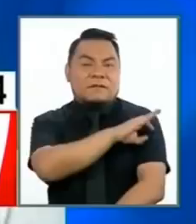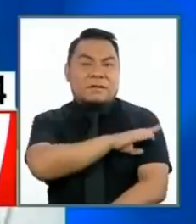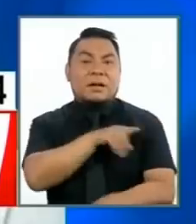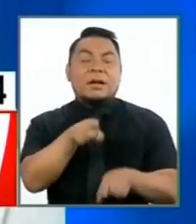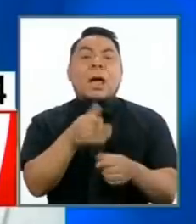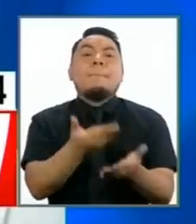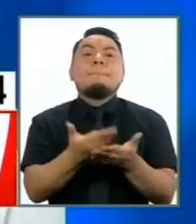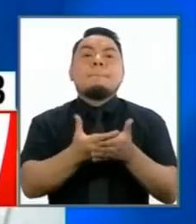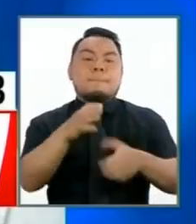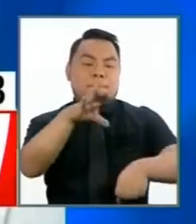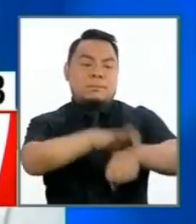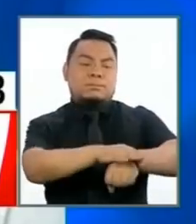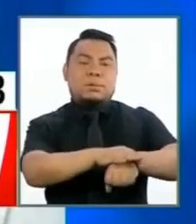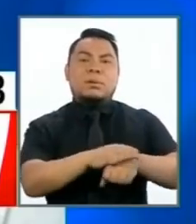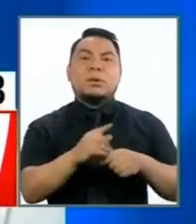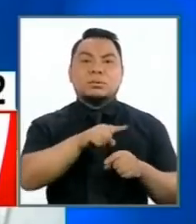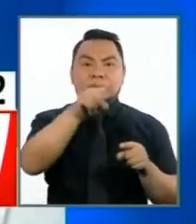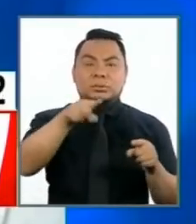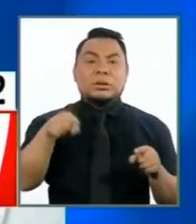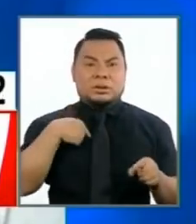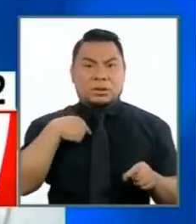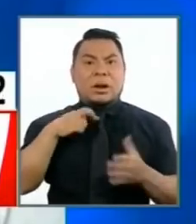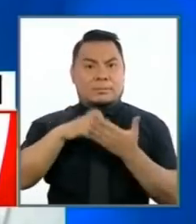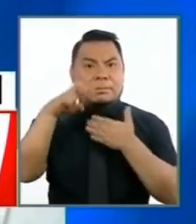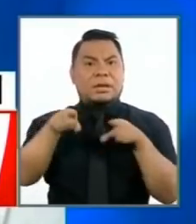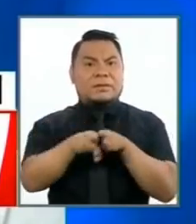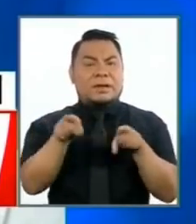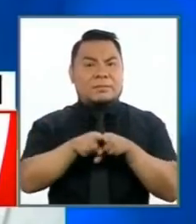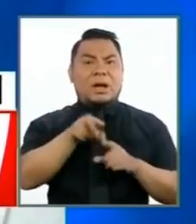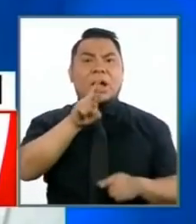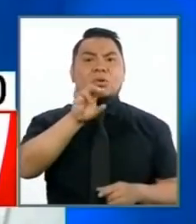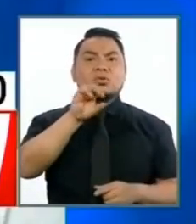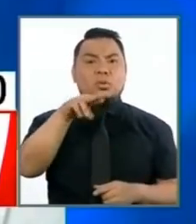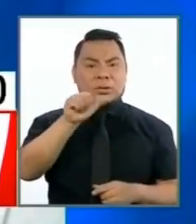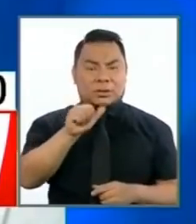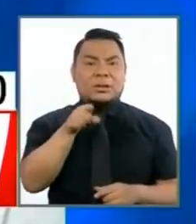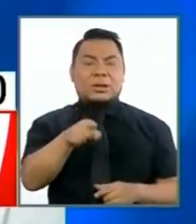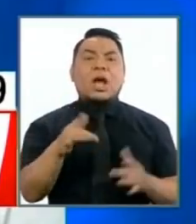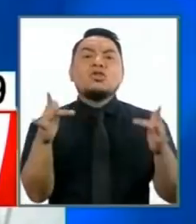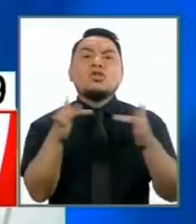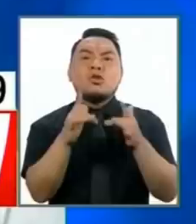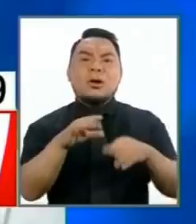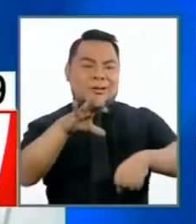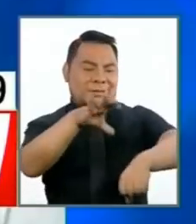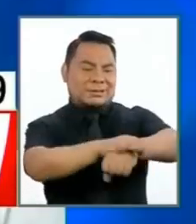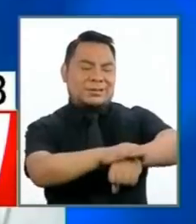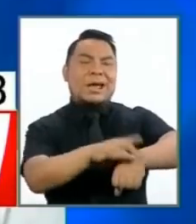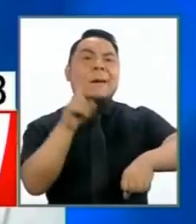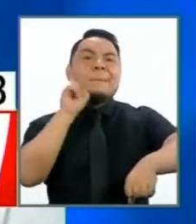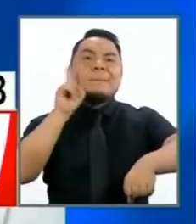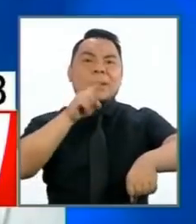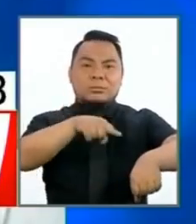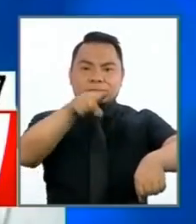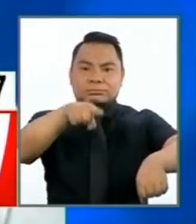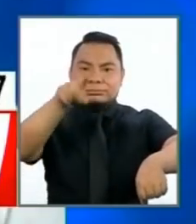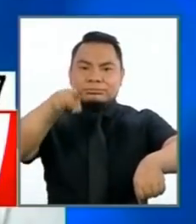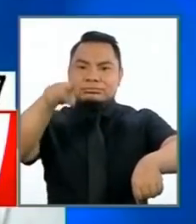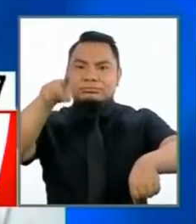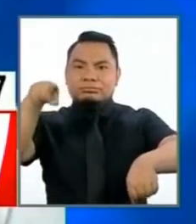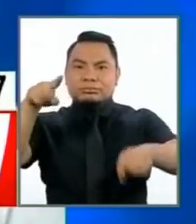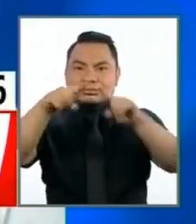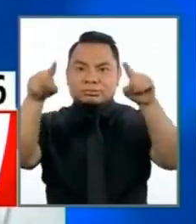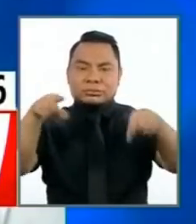polígrafo está en el plan de gobierno de una son mecanismos electrónicos que te garantizan hasta un 95